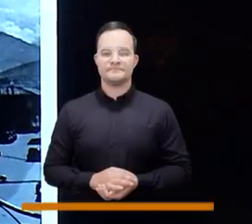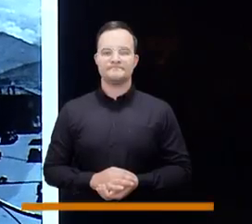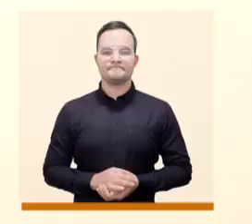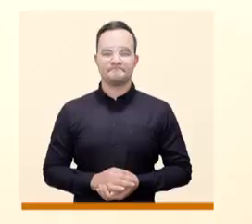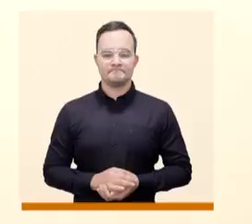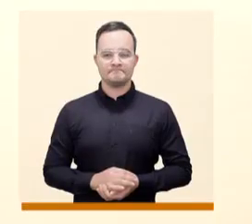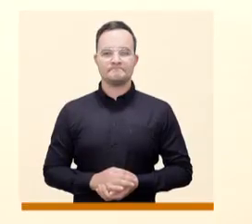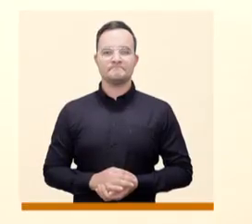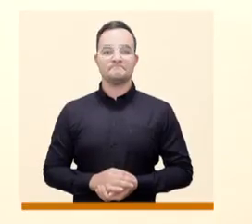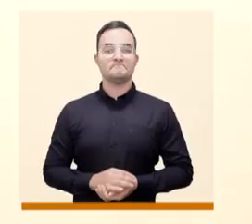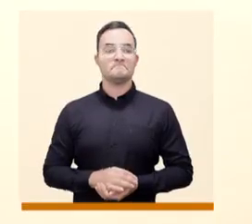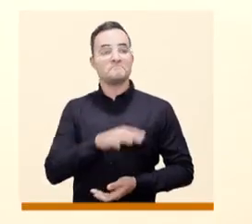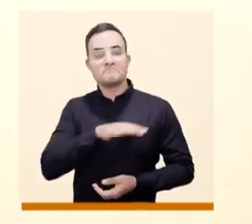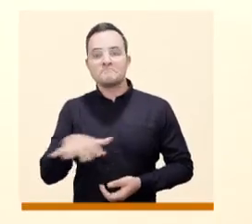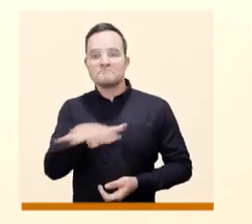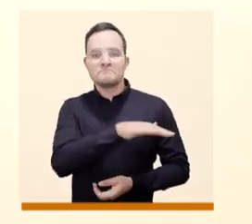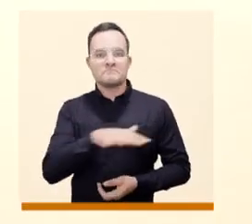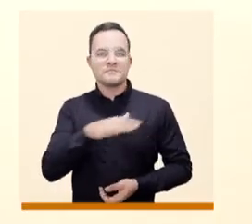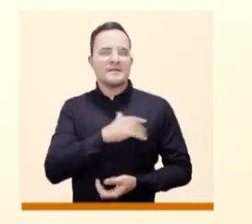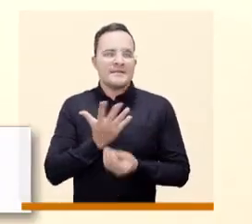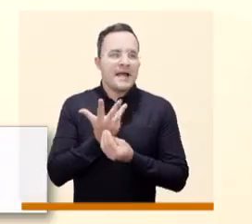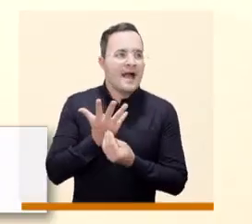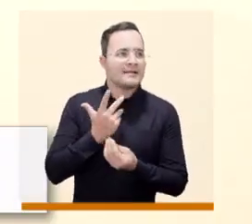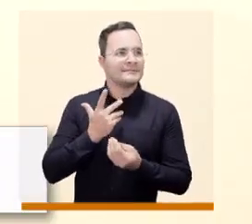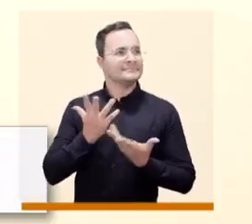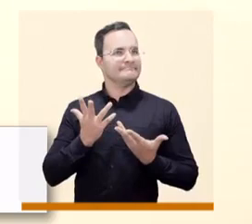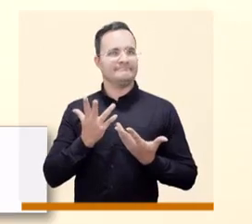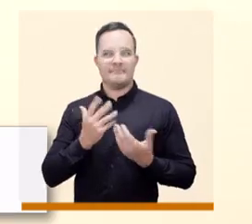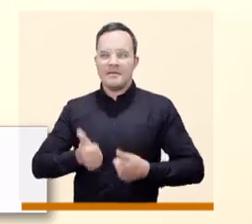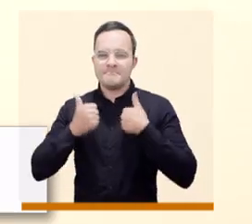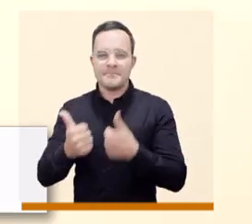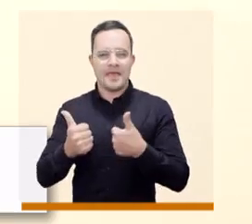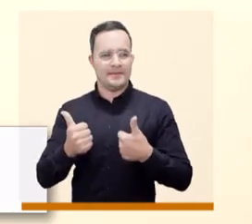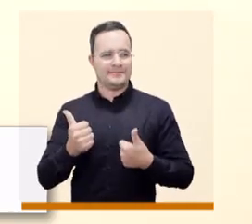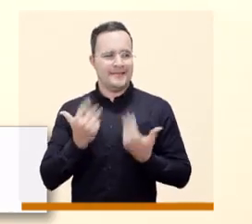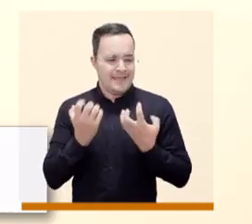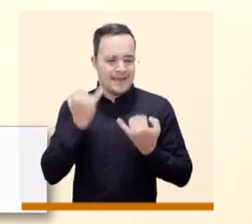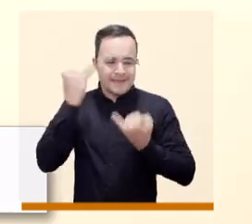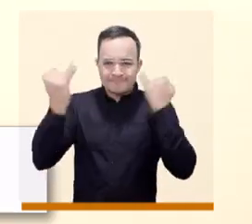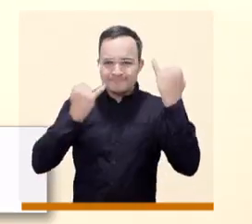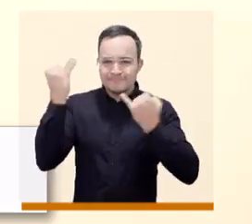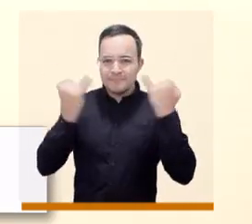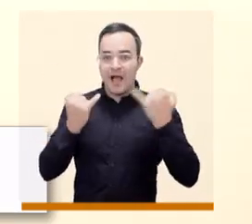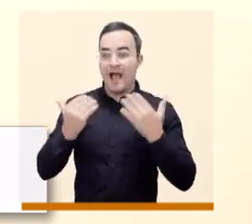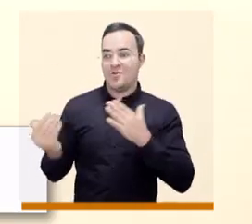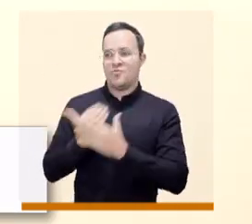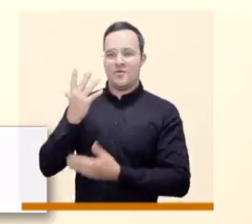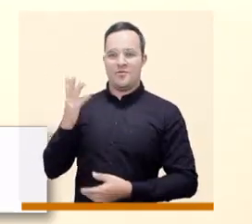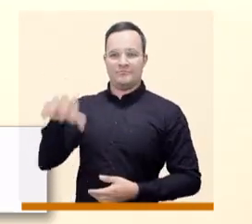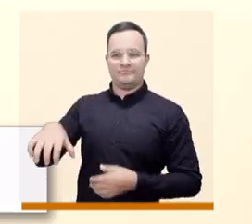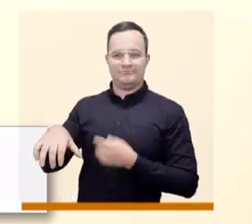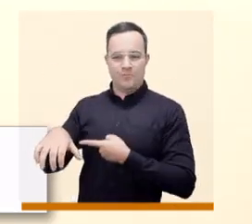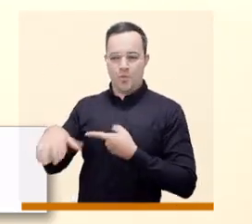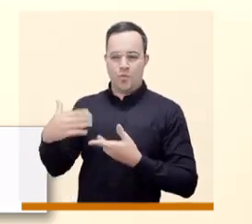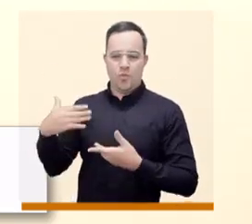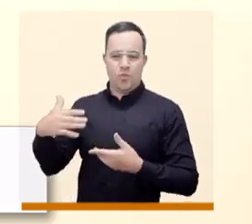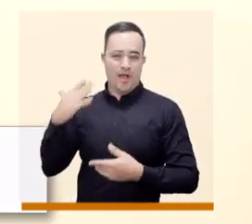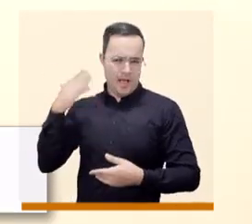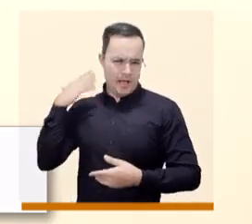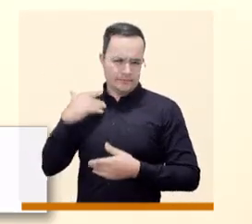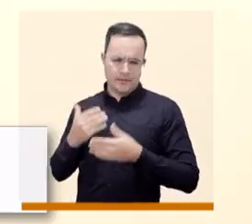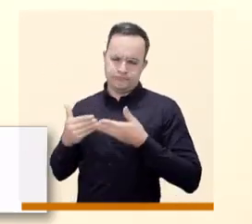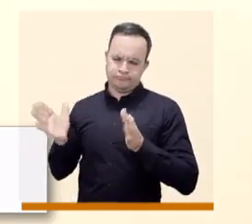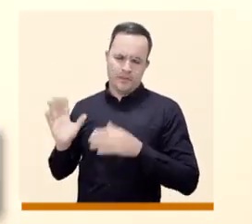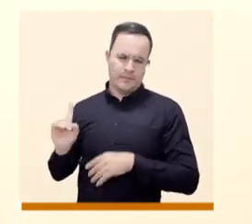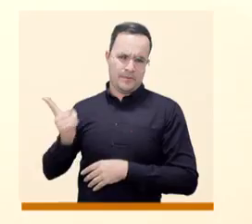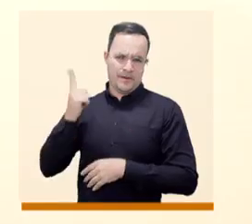Un nuevo espacio para la historia, el arte y el bienestar surge aquí en el edificio La Naviera que fue inaugurado en 1949